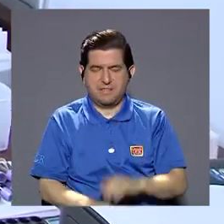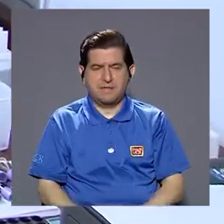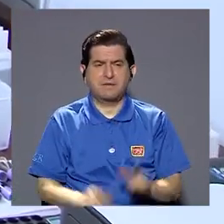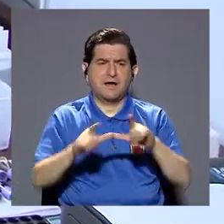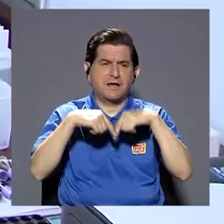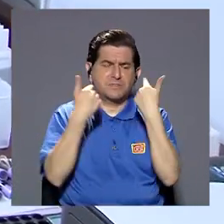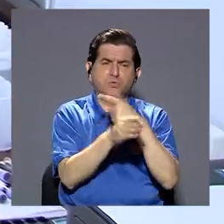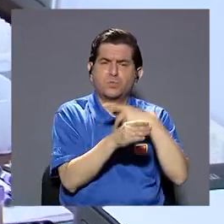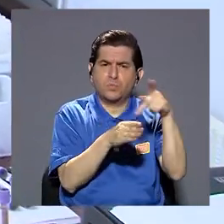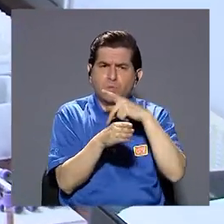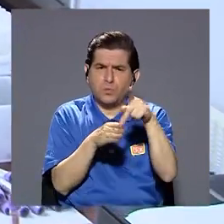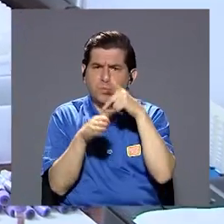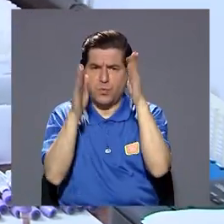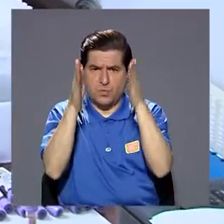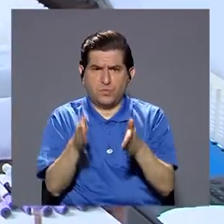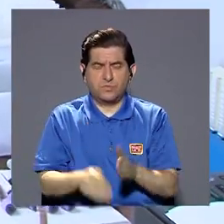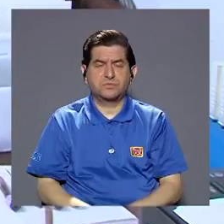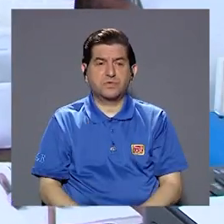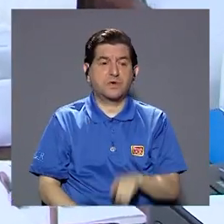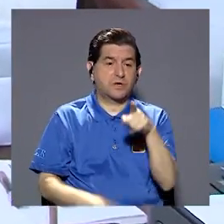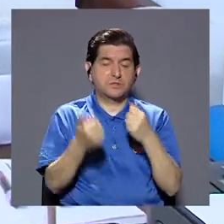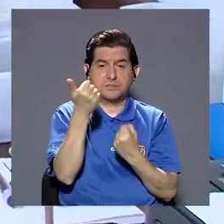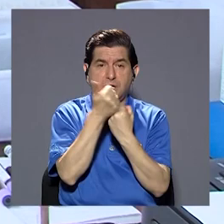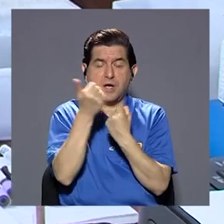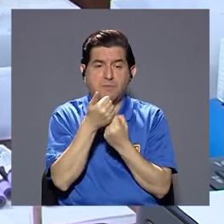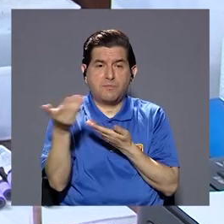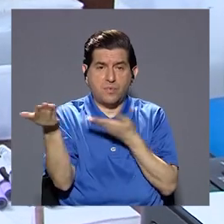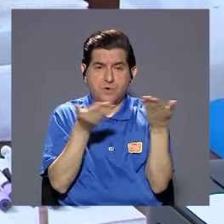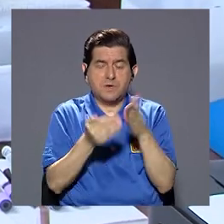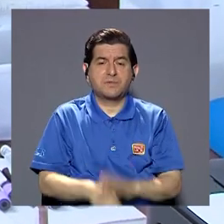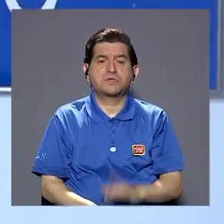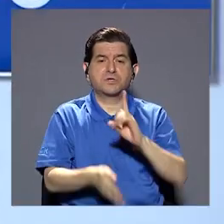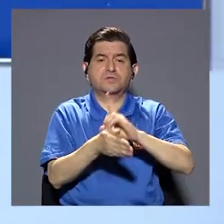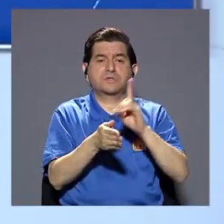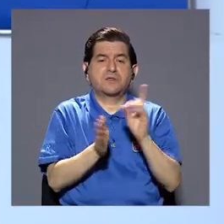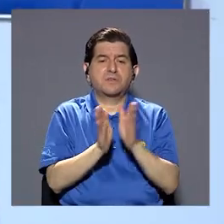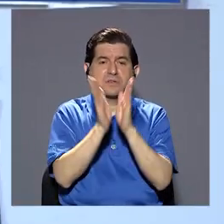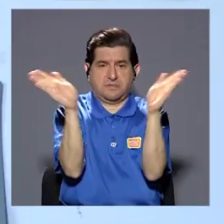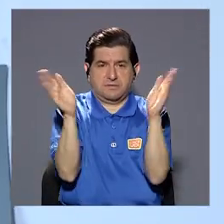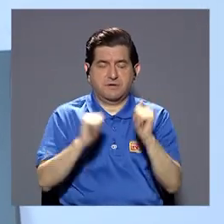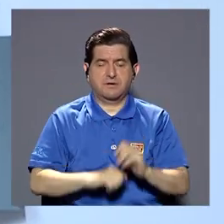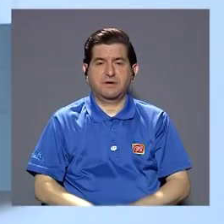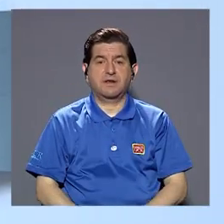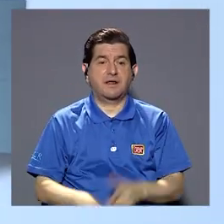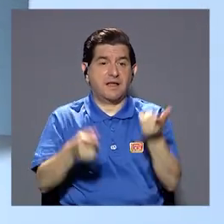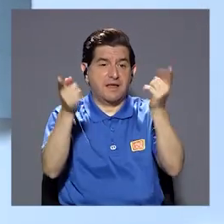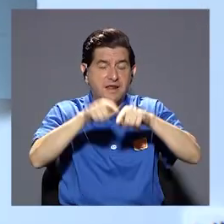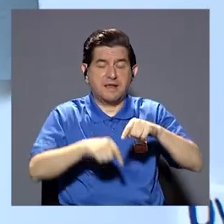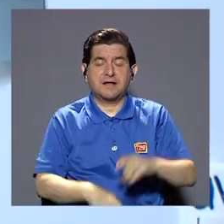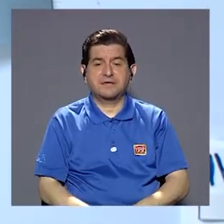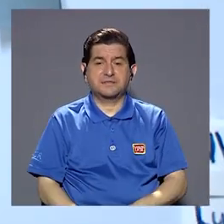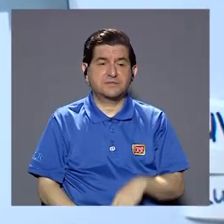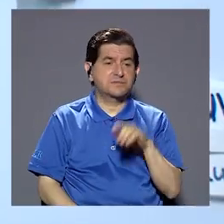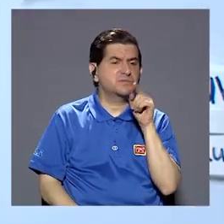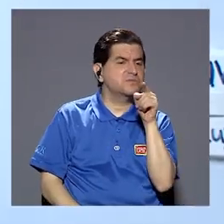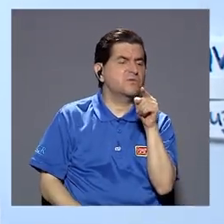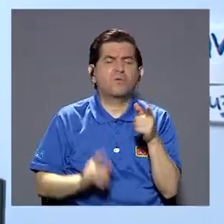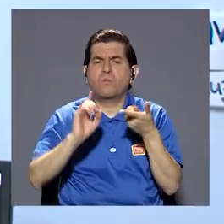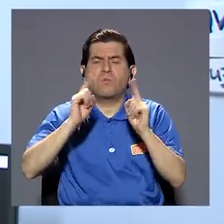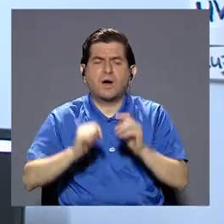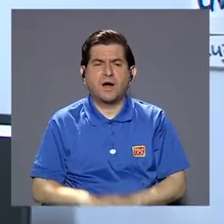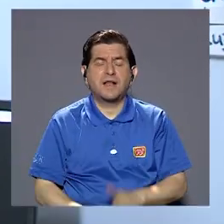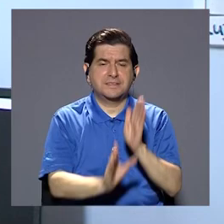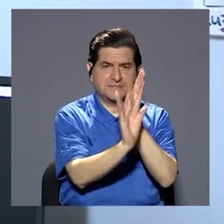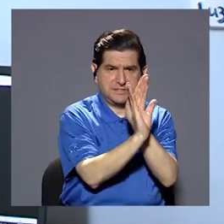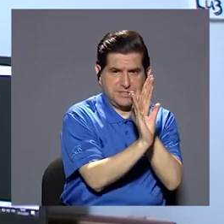verdad que son un grupo de profesionales que vienen a apoyar los servicios del médico general o de la medicina que se da en el evais que